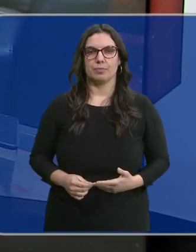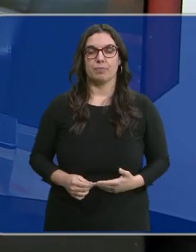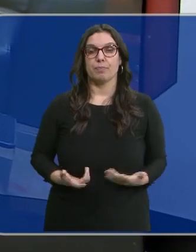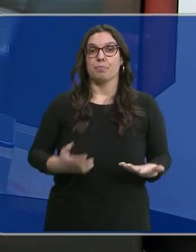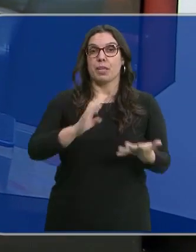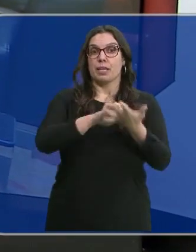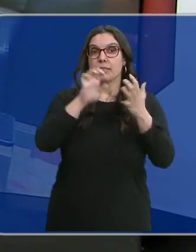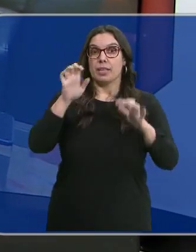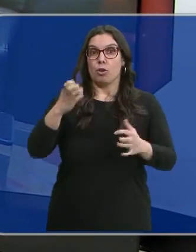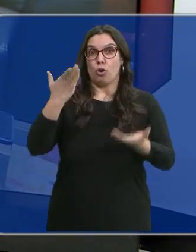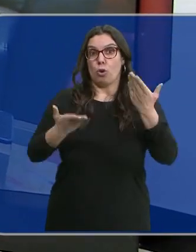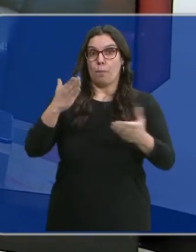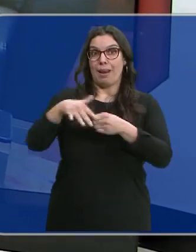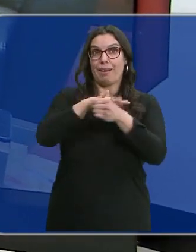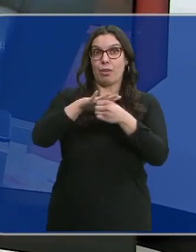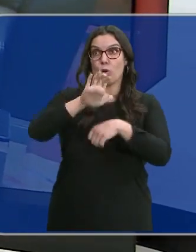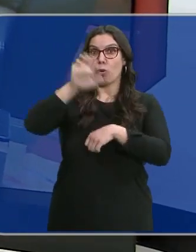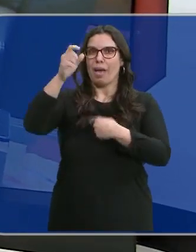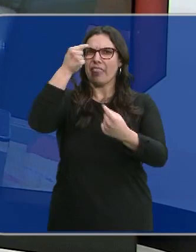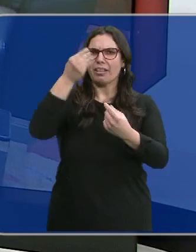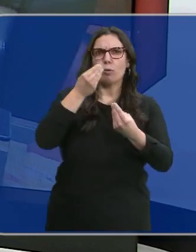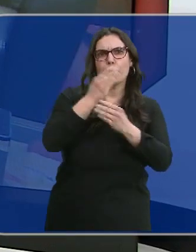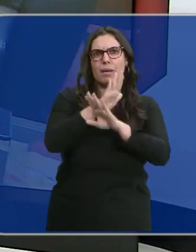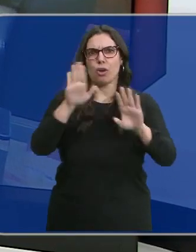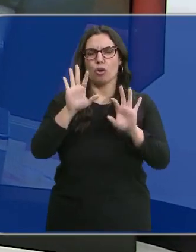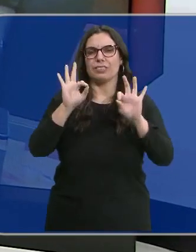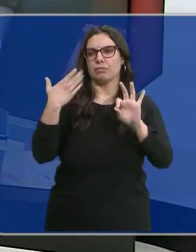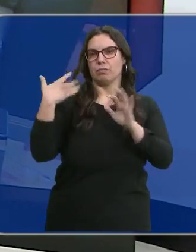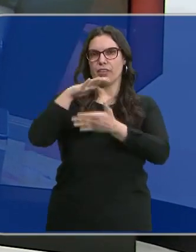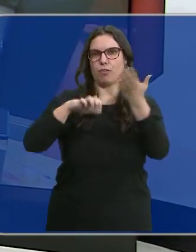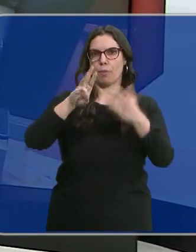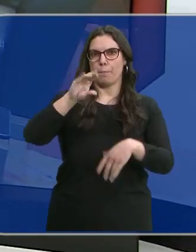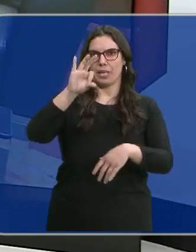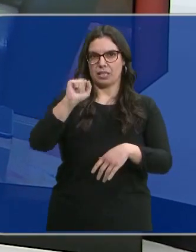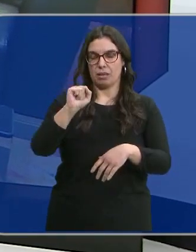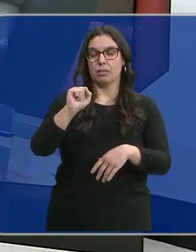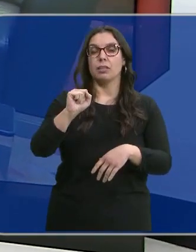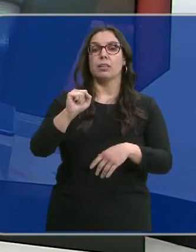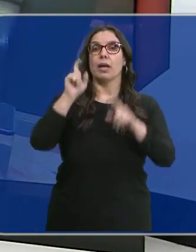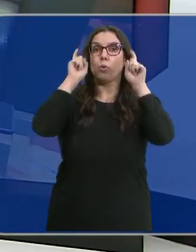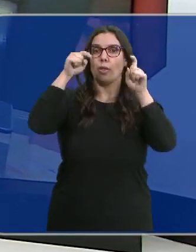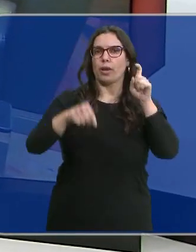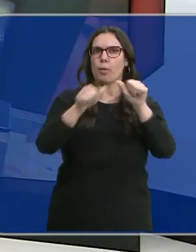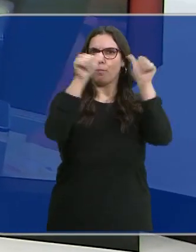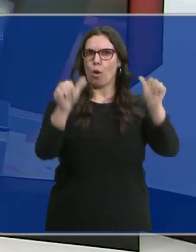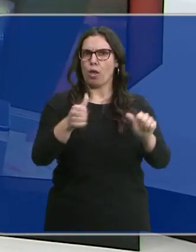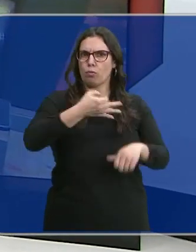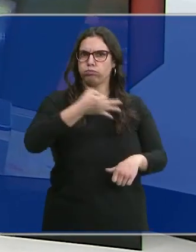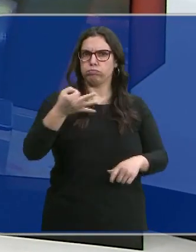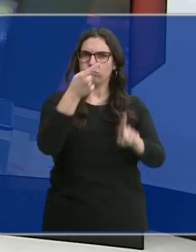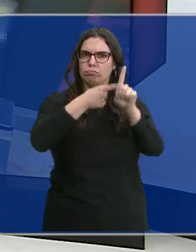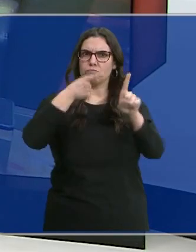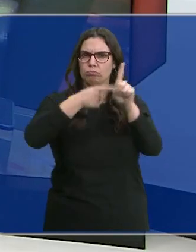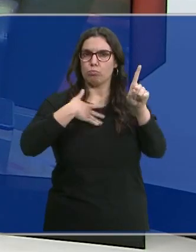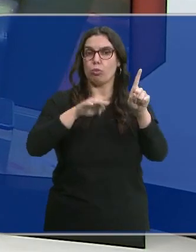Castilla y León fue de las regiones europeas con mejores datos en el pasado informe PISA. La educación de la comunidad es un modelo a seguir y en este